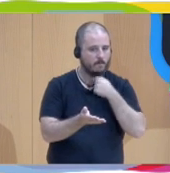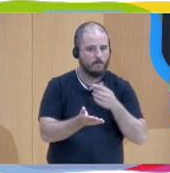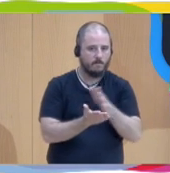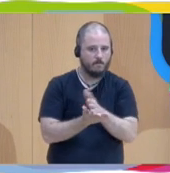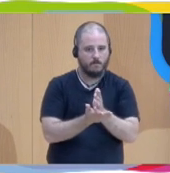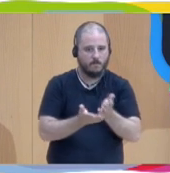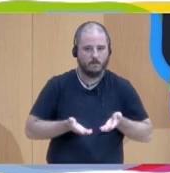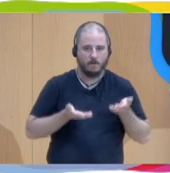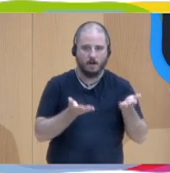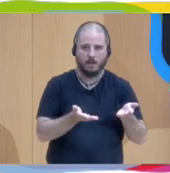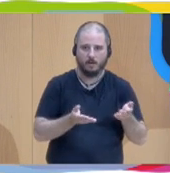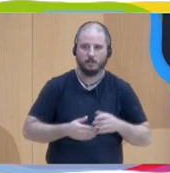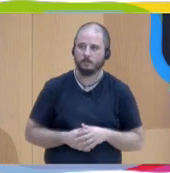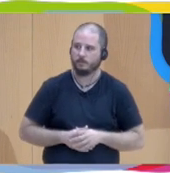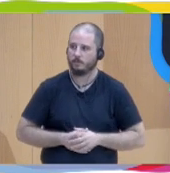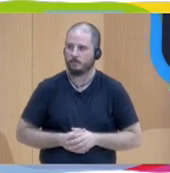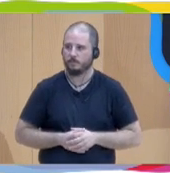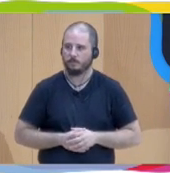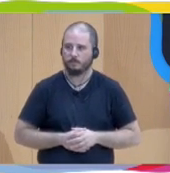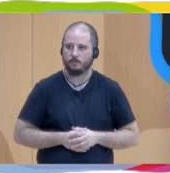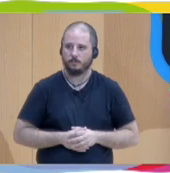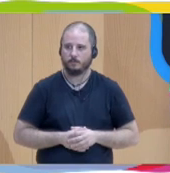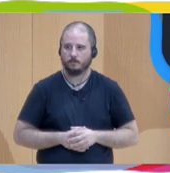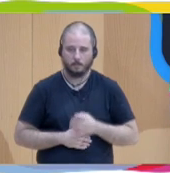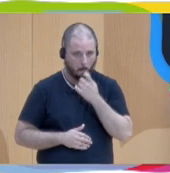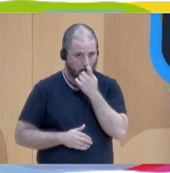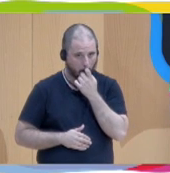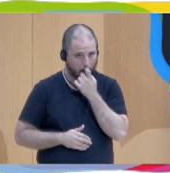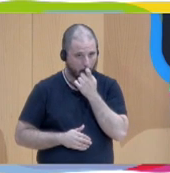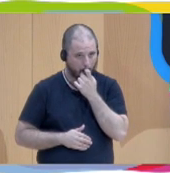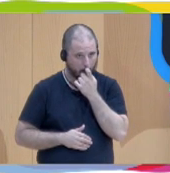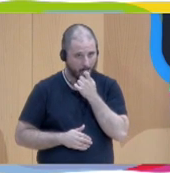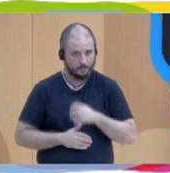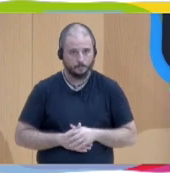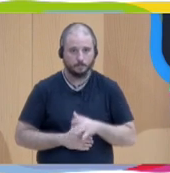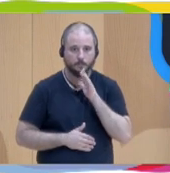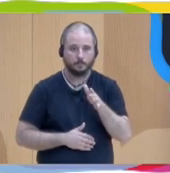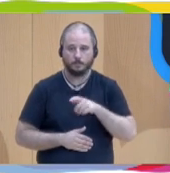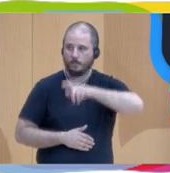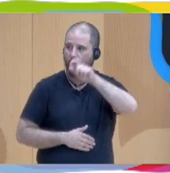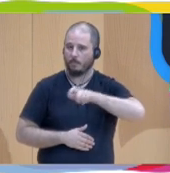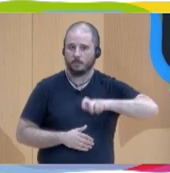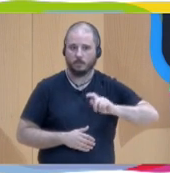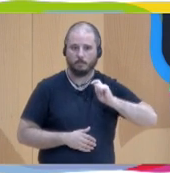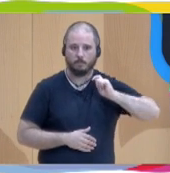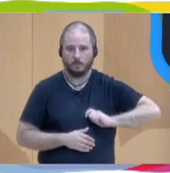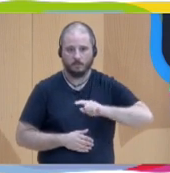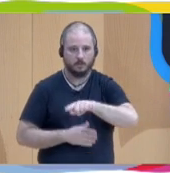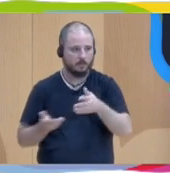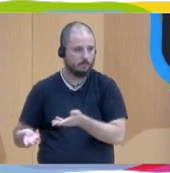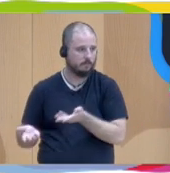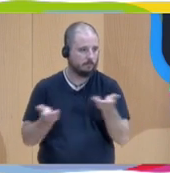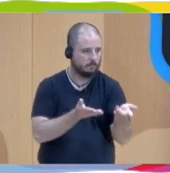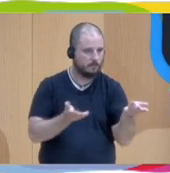para poder poner a disposición de los profesionales también todo lo que tiene que ver con el conocimiento,